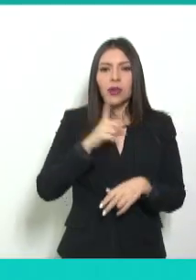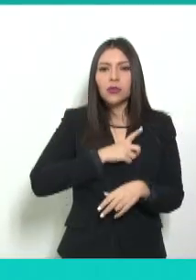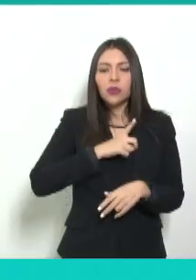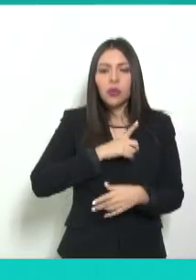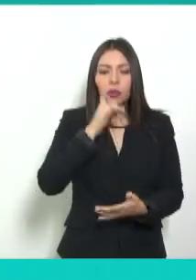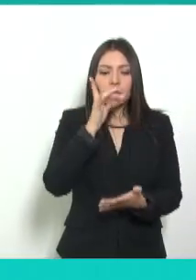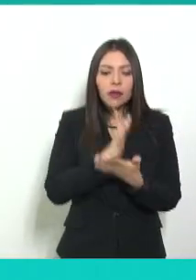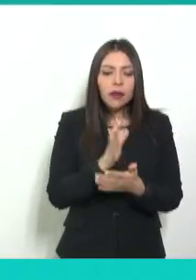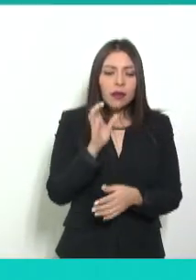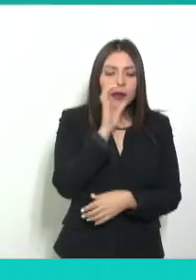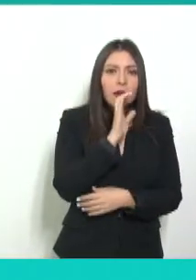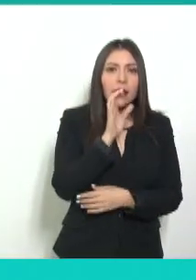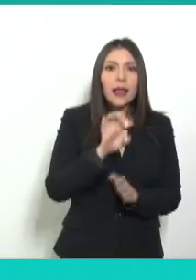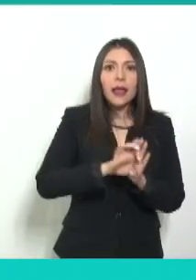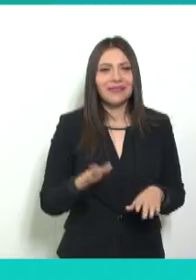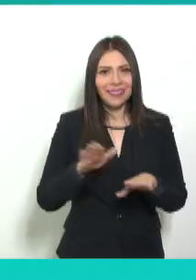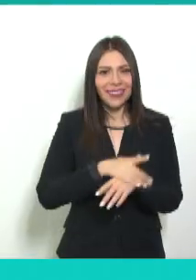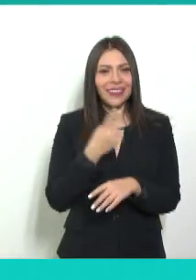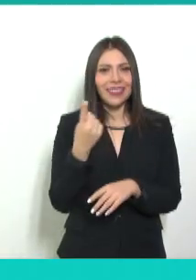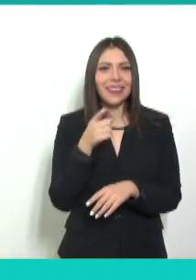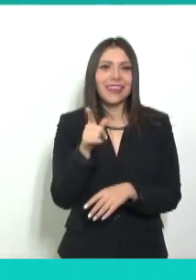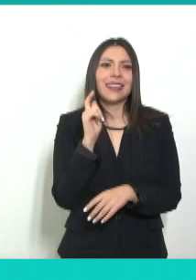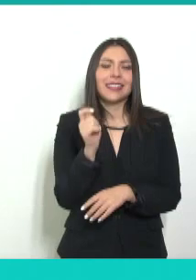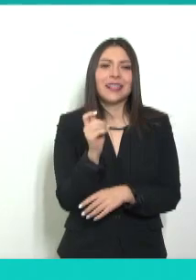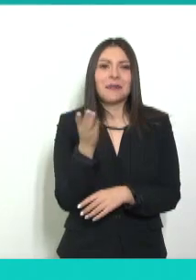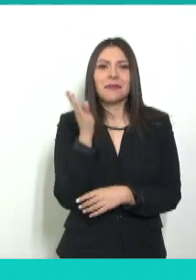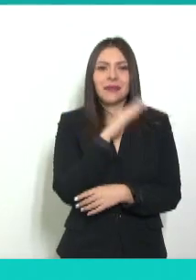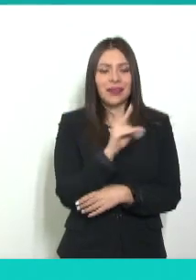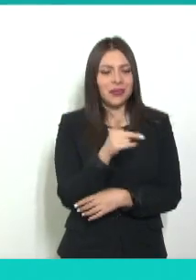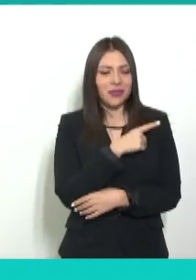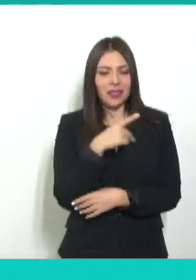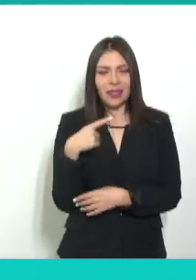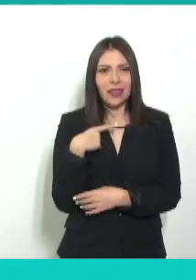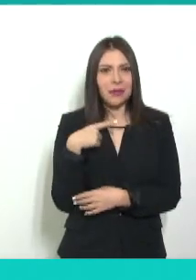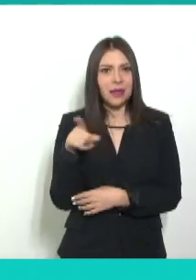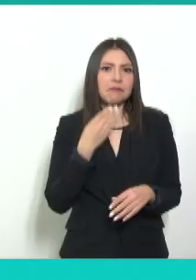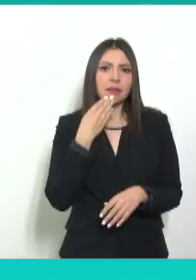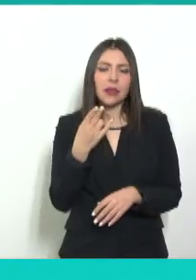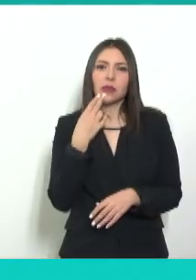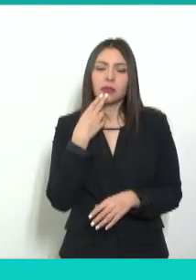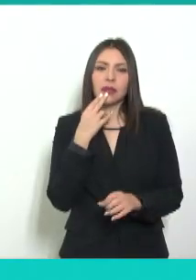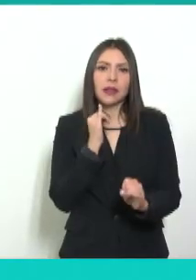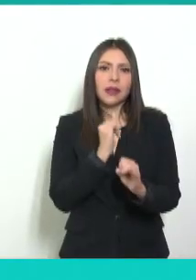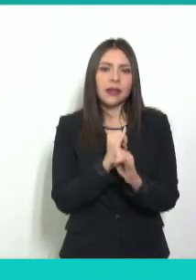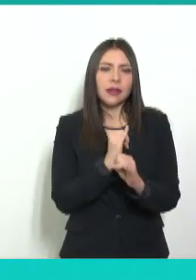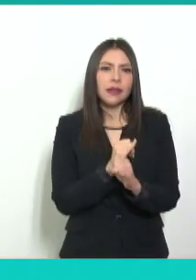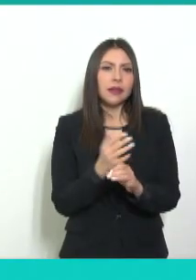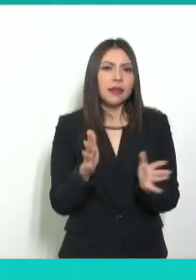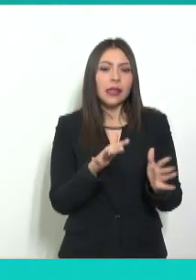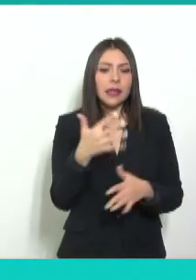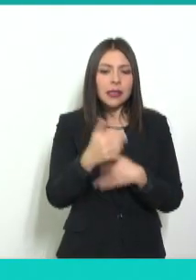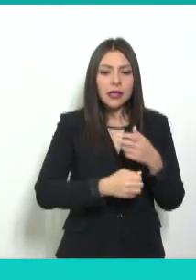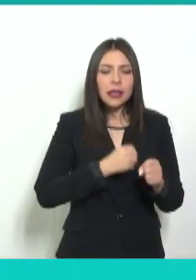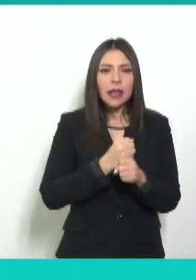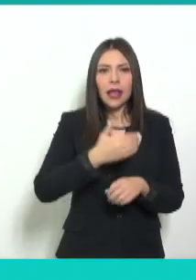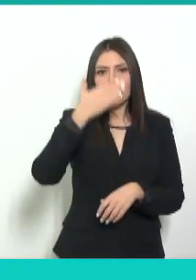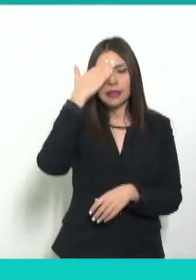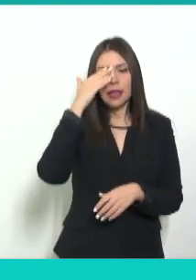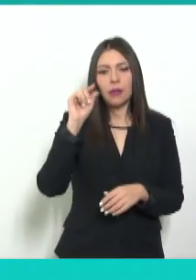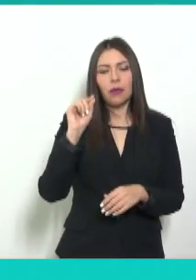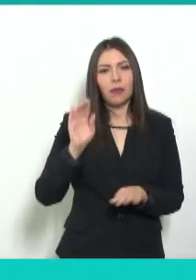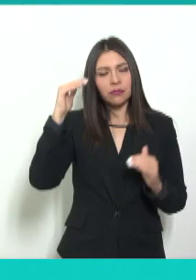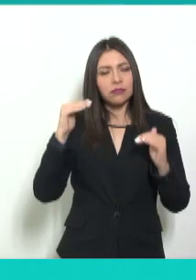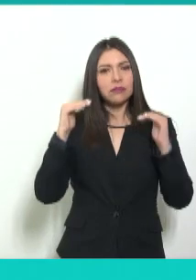Martínez Amudio, Pamela Abigail Molina Alegría y Emanuel Rodríguez Herrada del Estado de Veracruz y Ernesto Alfonso Rosales Bravo de Coahuila.